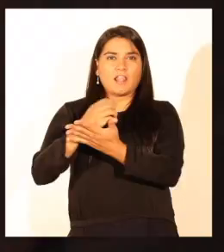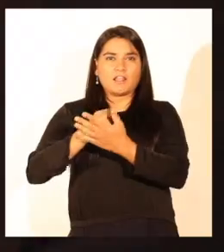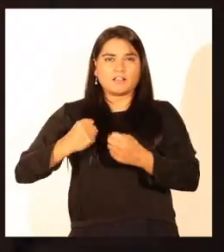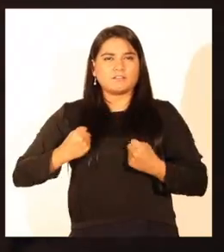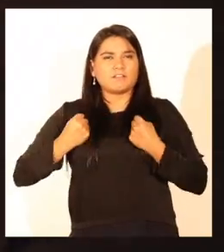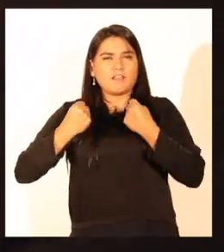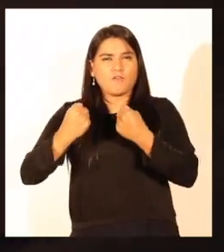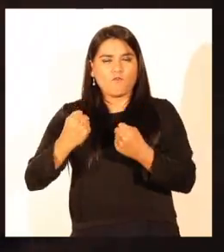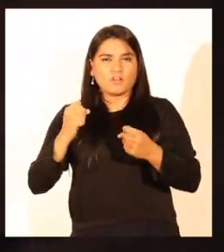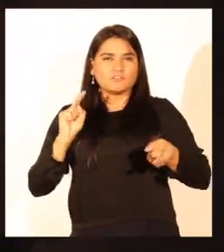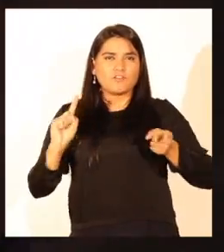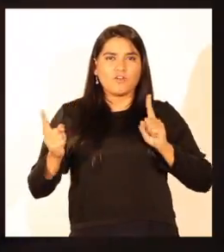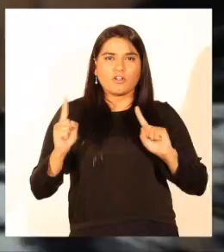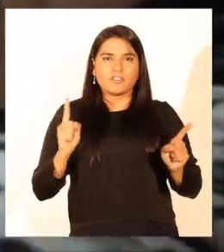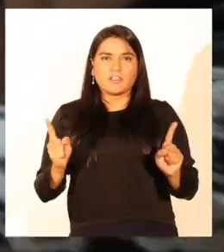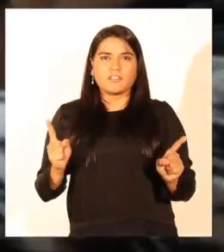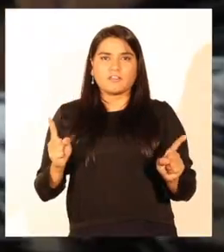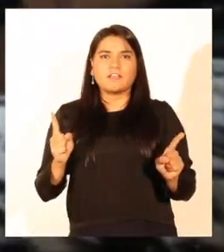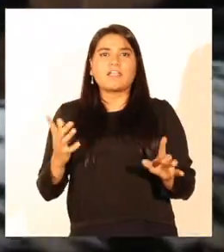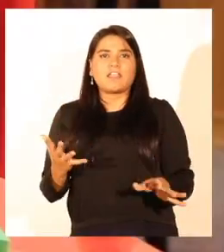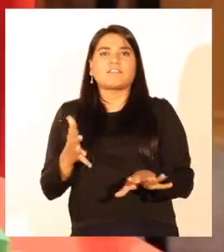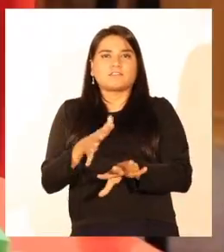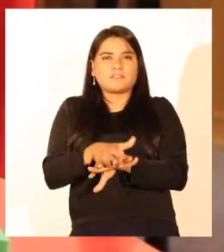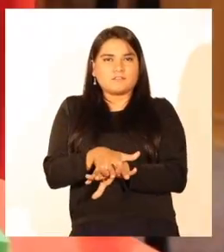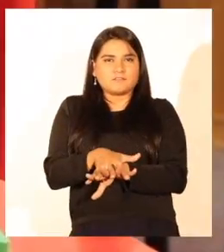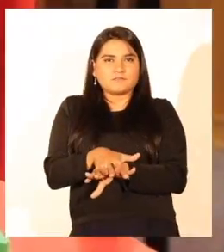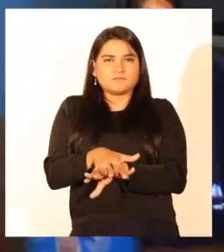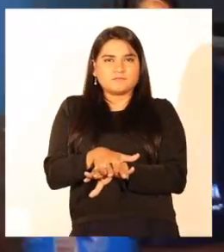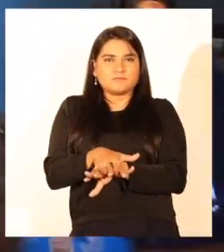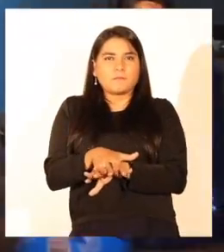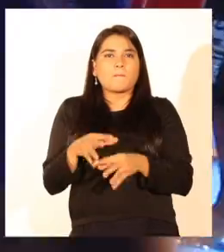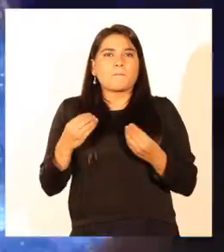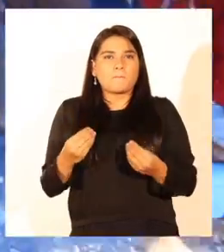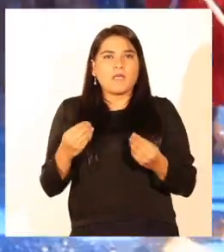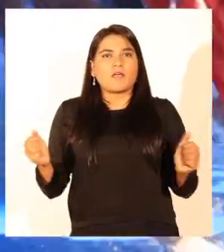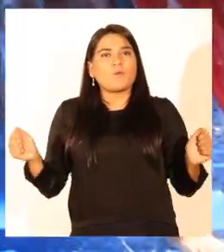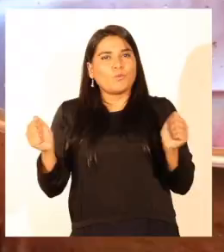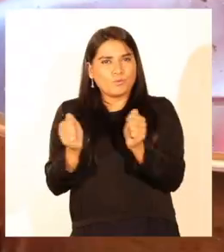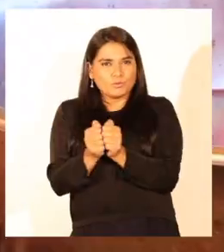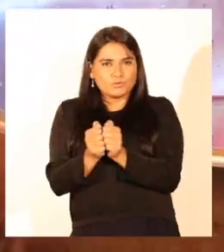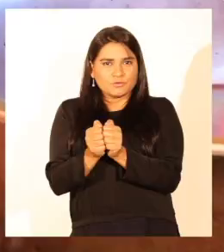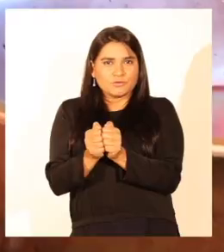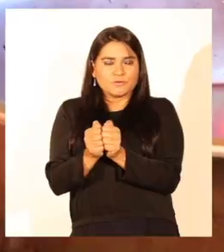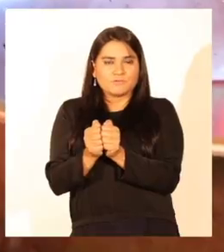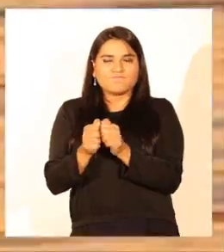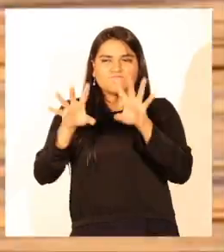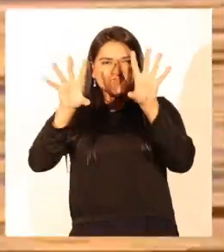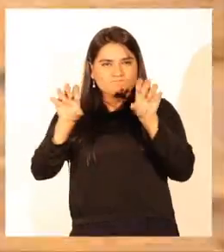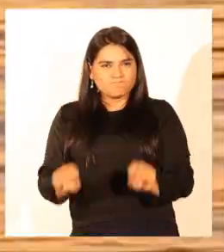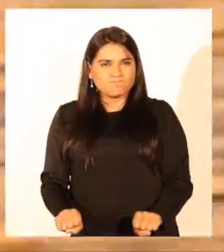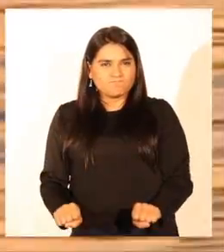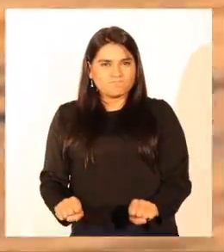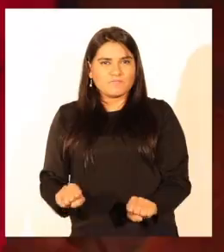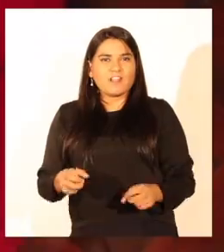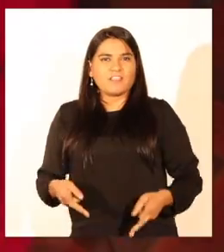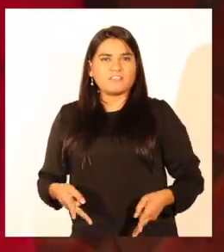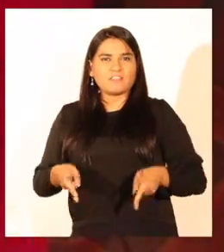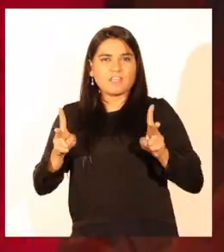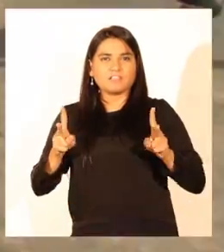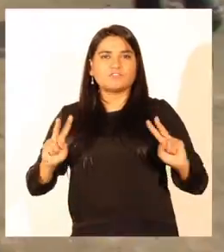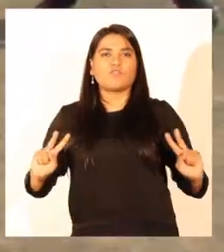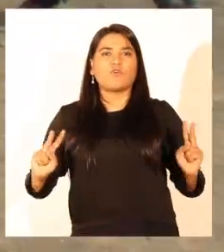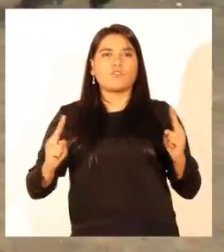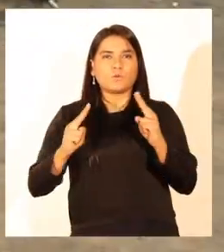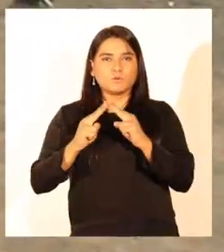esfuerzo coordinado y la integración. para juntos apropiarnos del derecho de